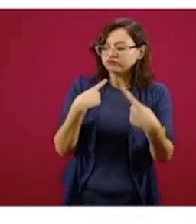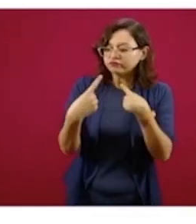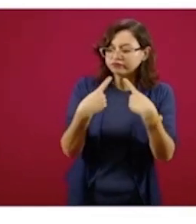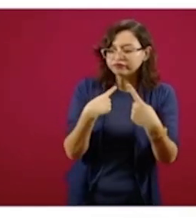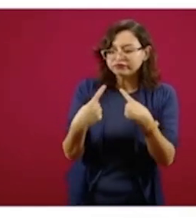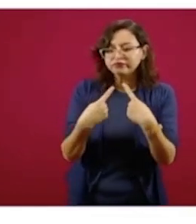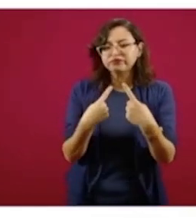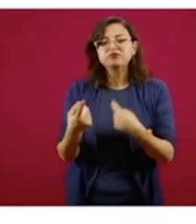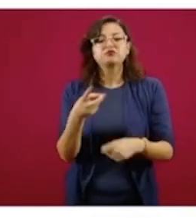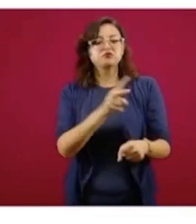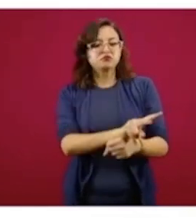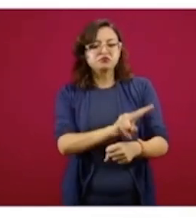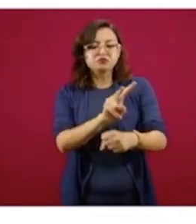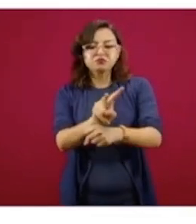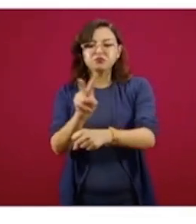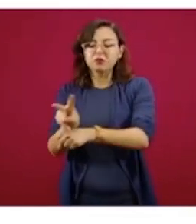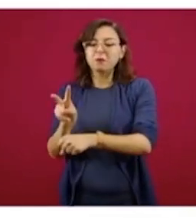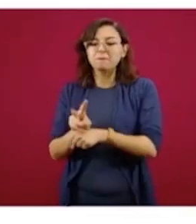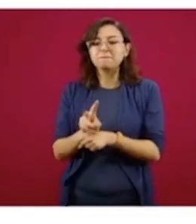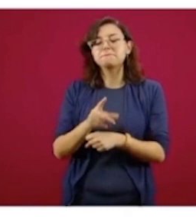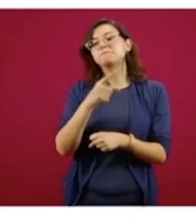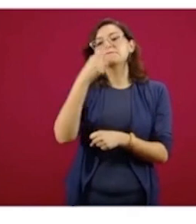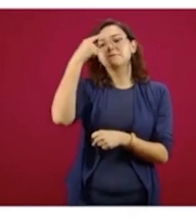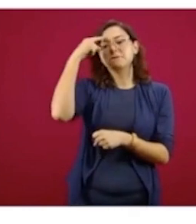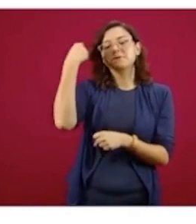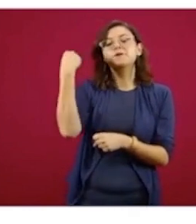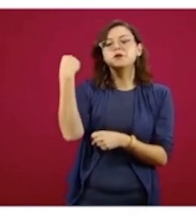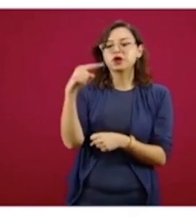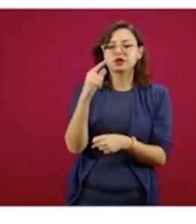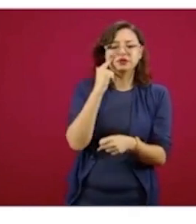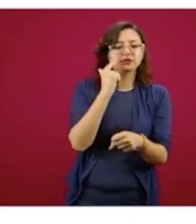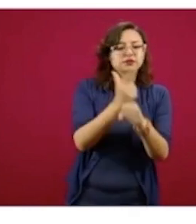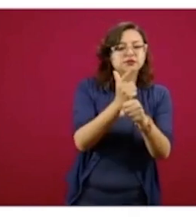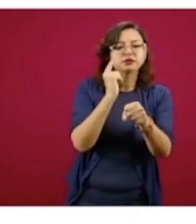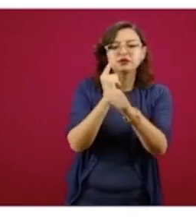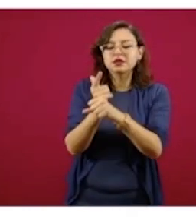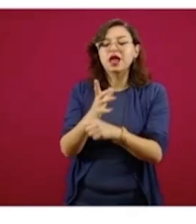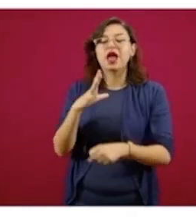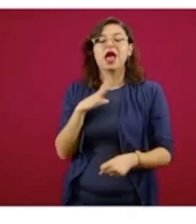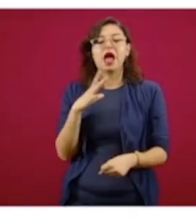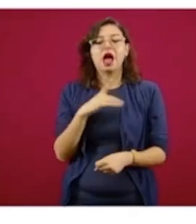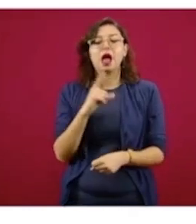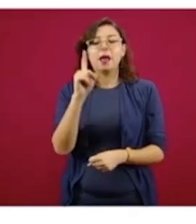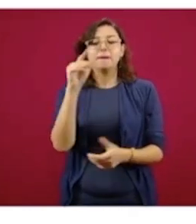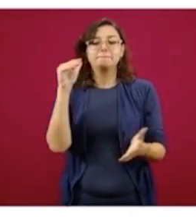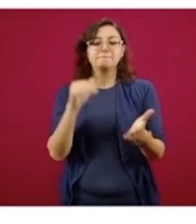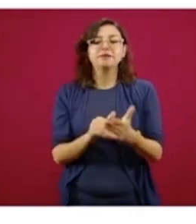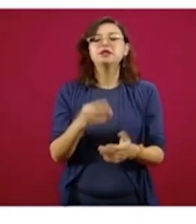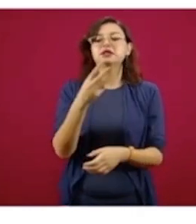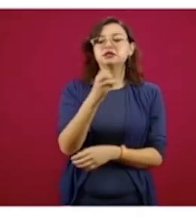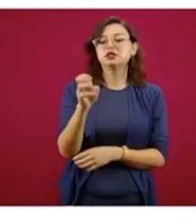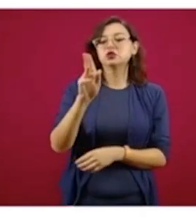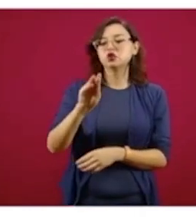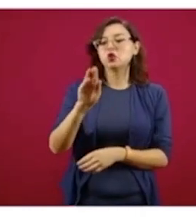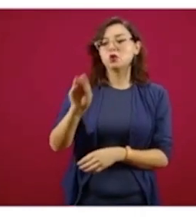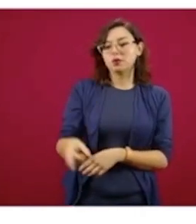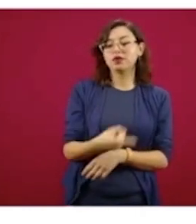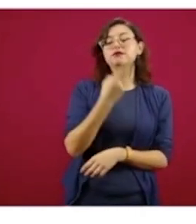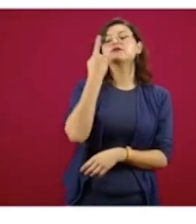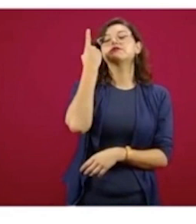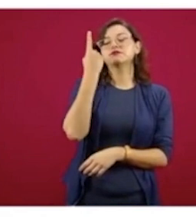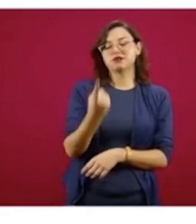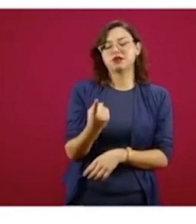realizado inspecciones con el objeto de vigilar, detectando a mil 391 empresas que operaban con